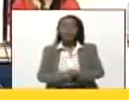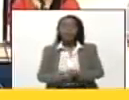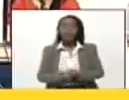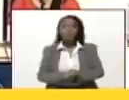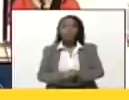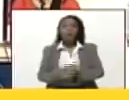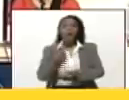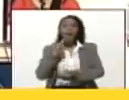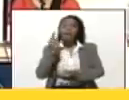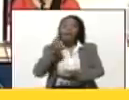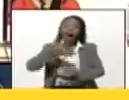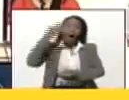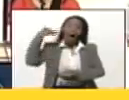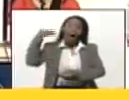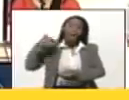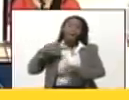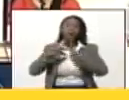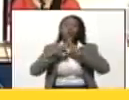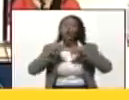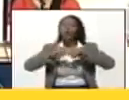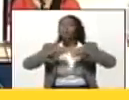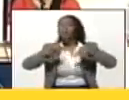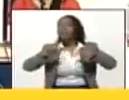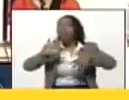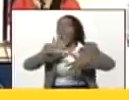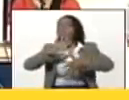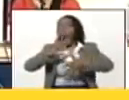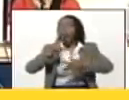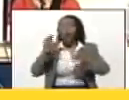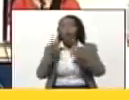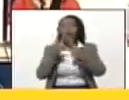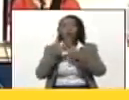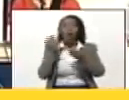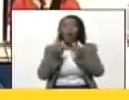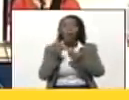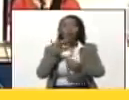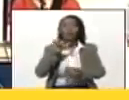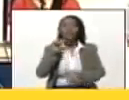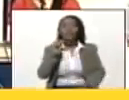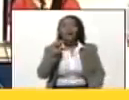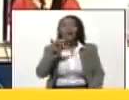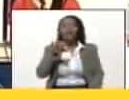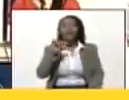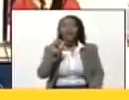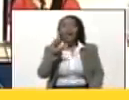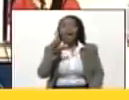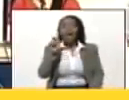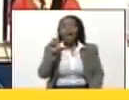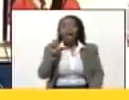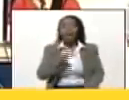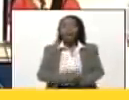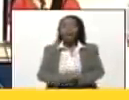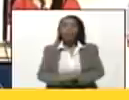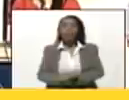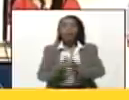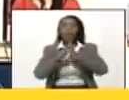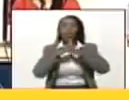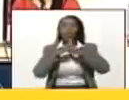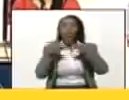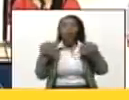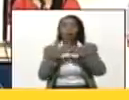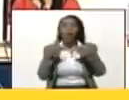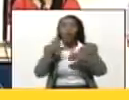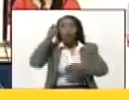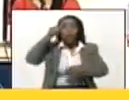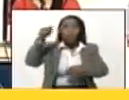Dícese que todo el continente era conocido como el Ayayala, con todos sus